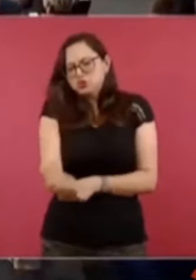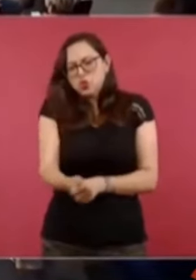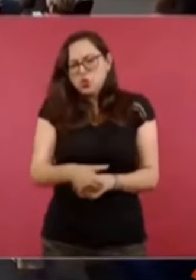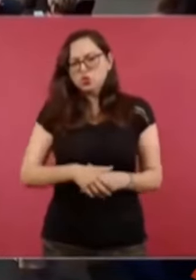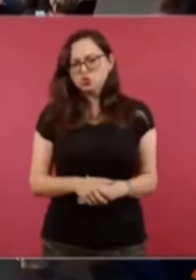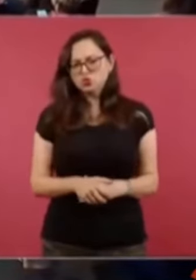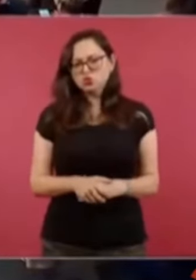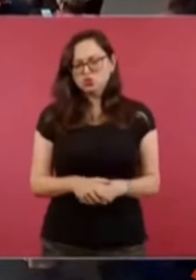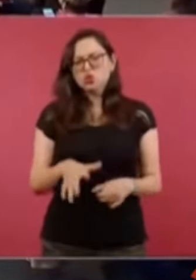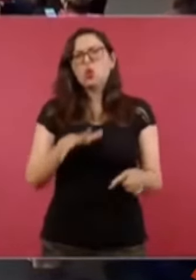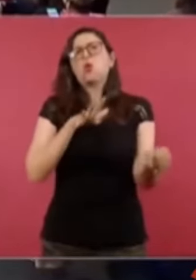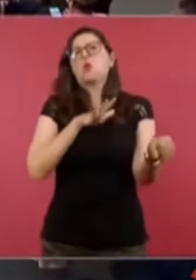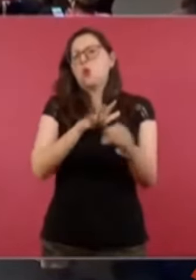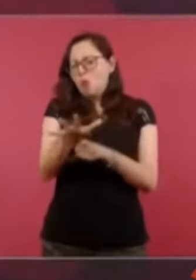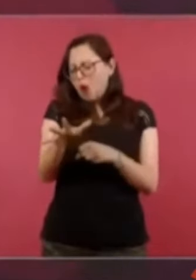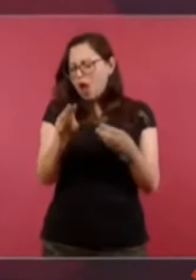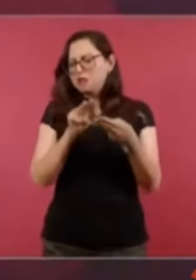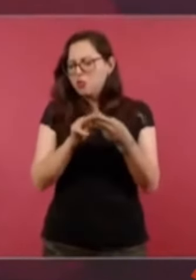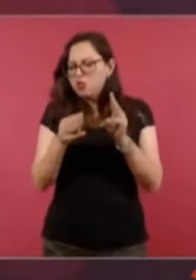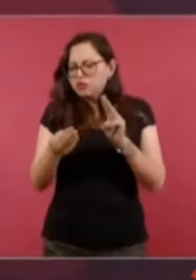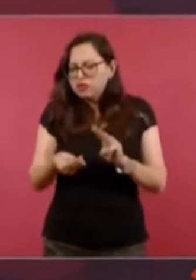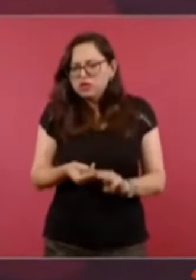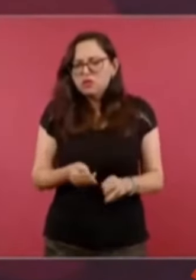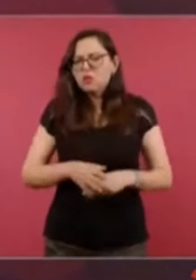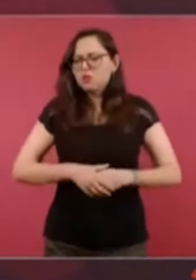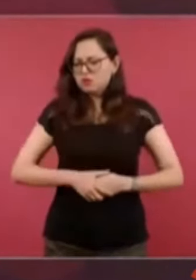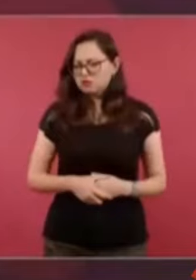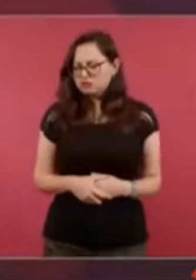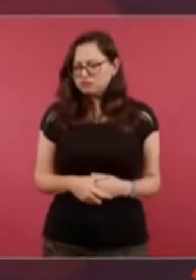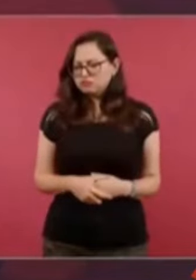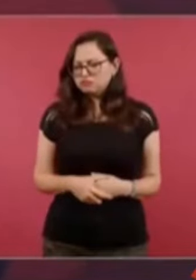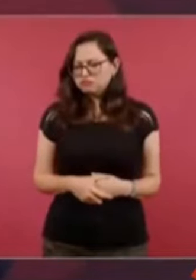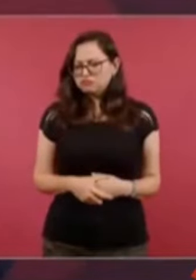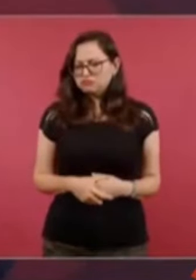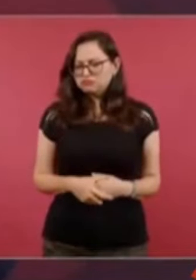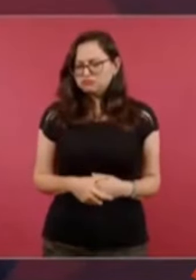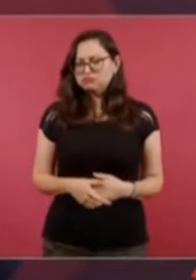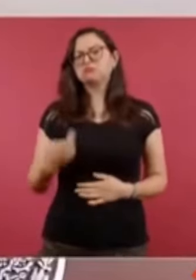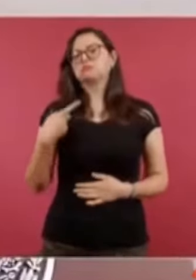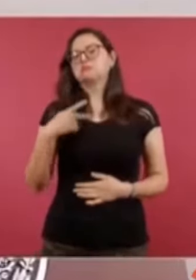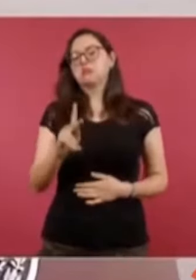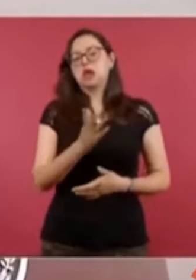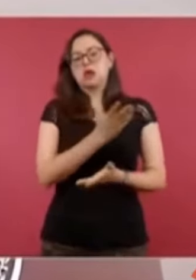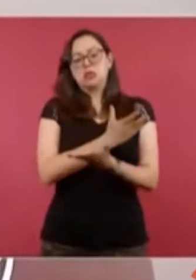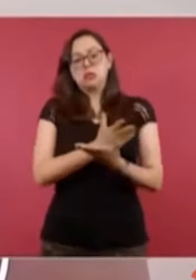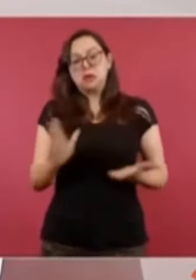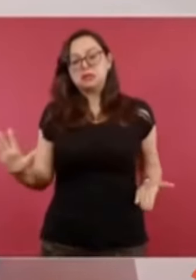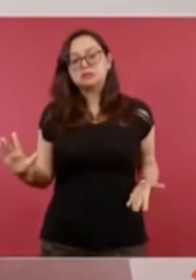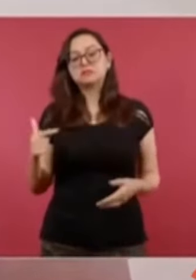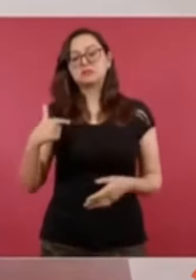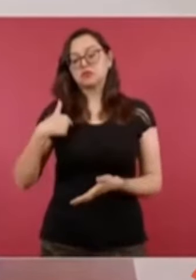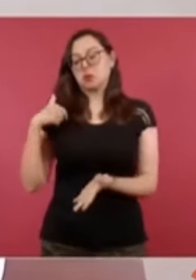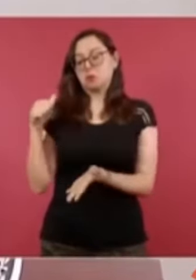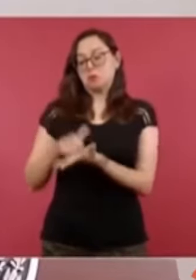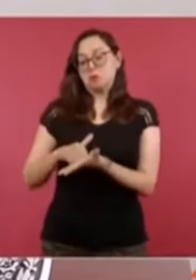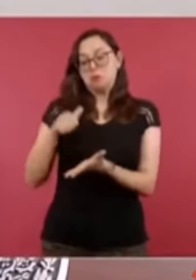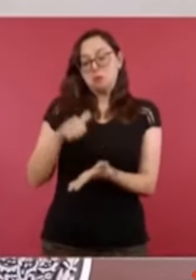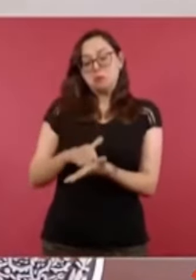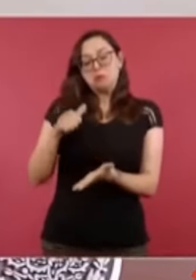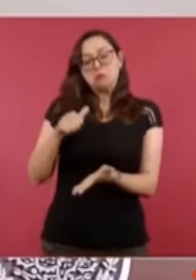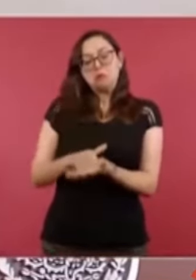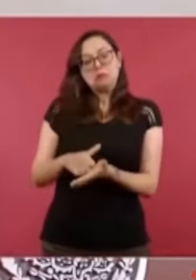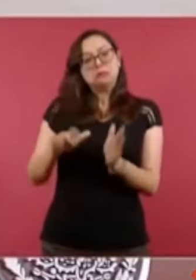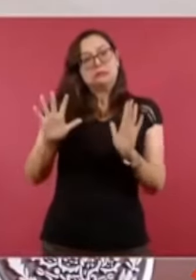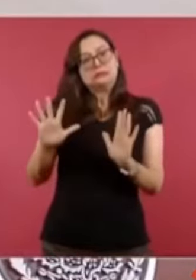tocó madera,